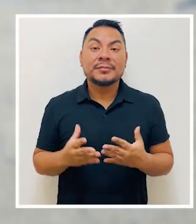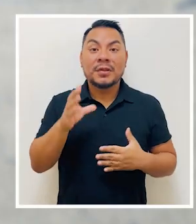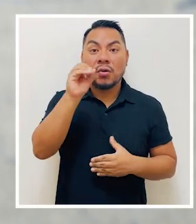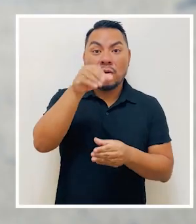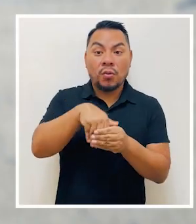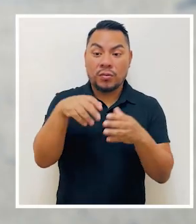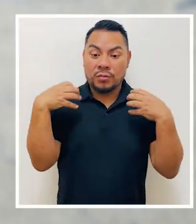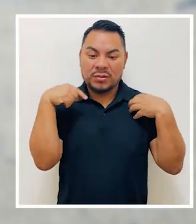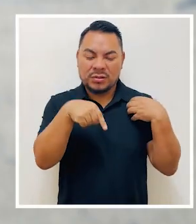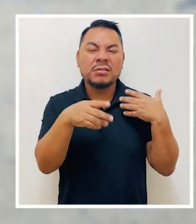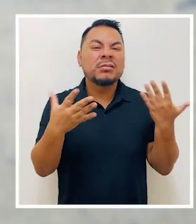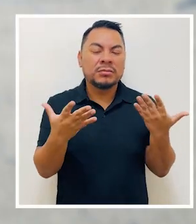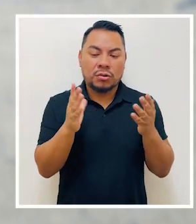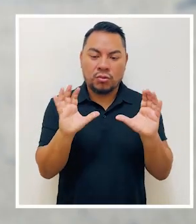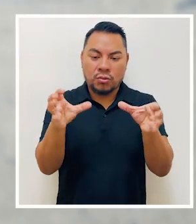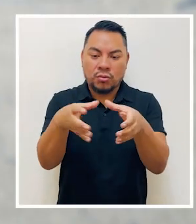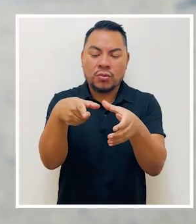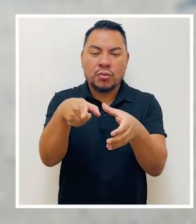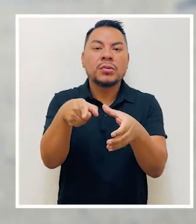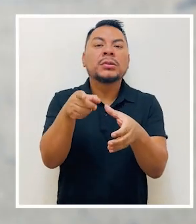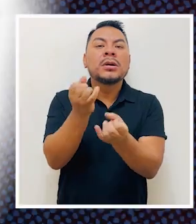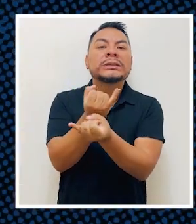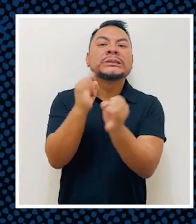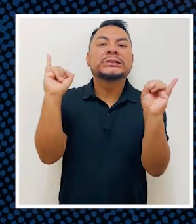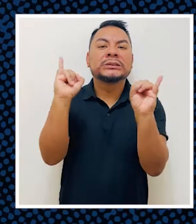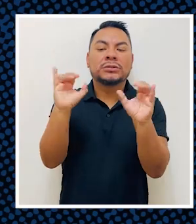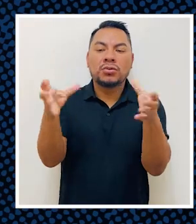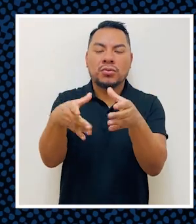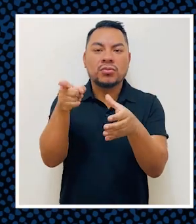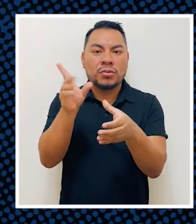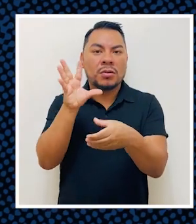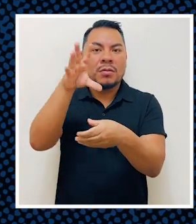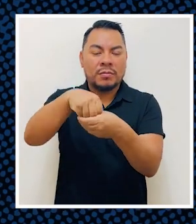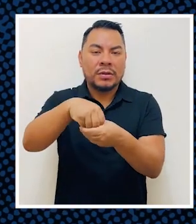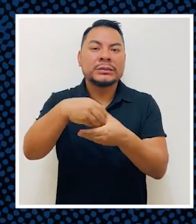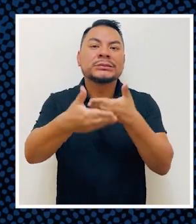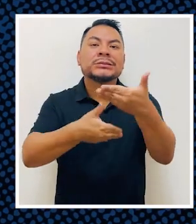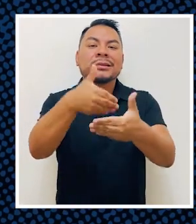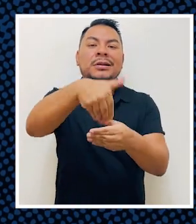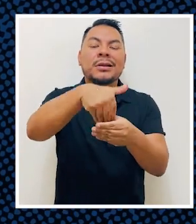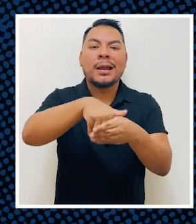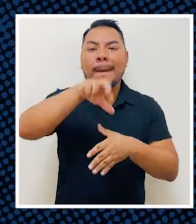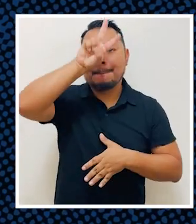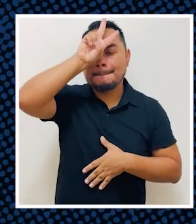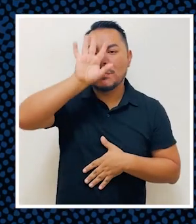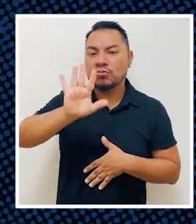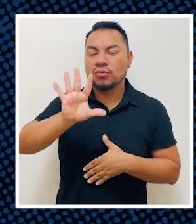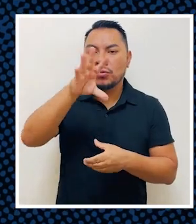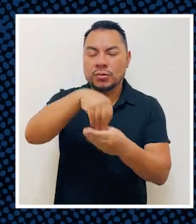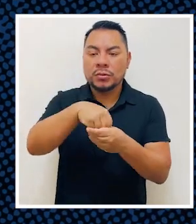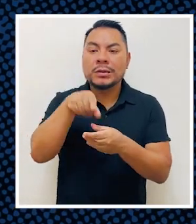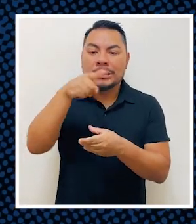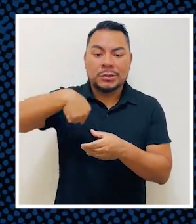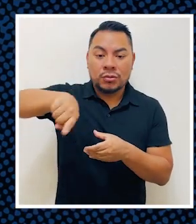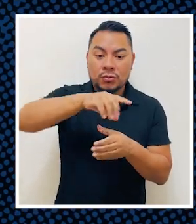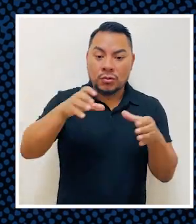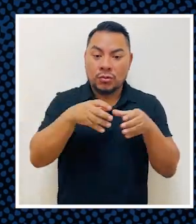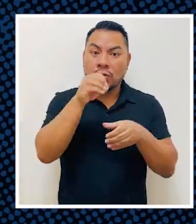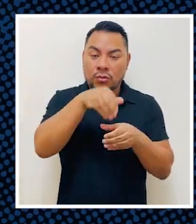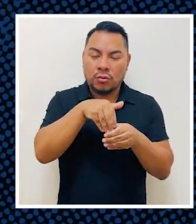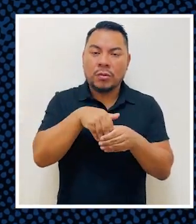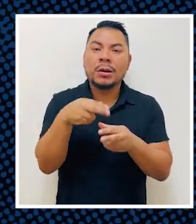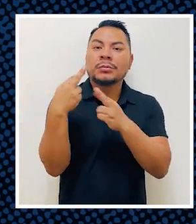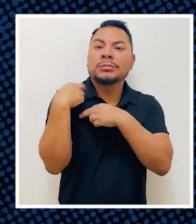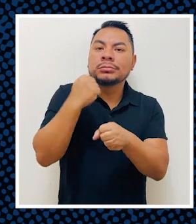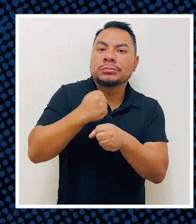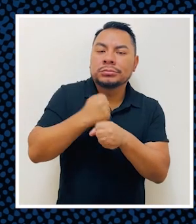La OMPE es una institución autónoma que forma parte del sistema electoral peruano. Organizamos y ejecutamos